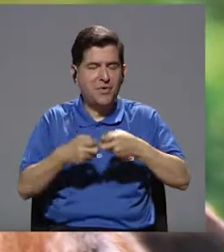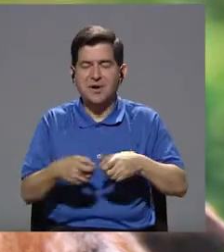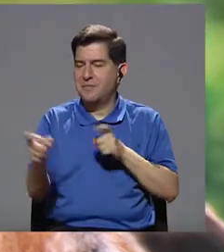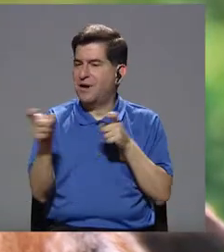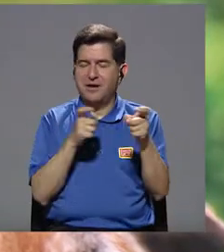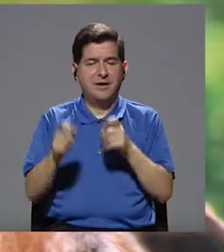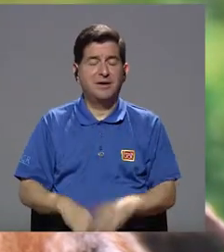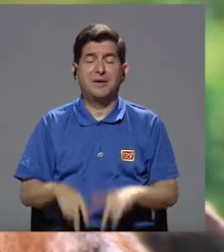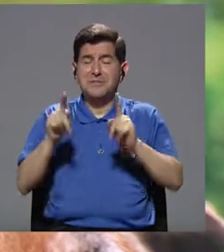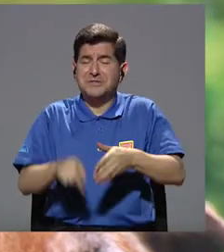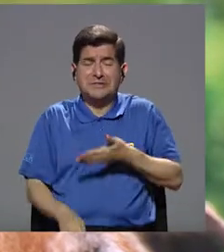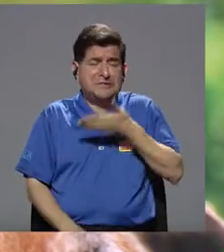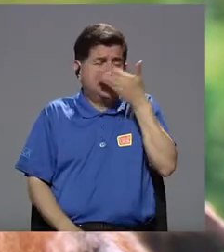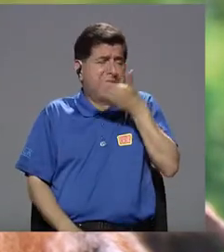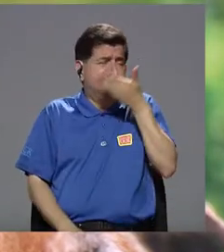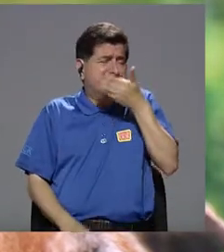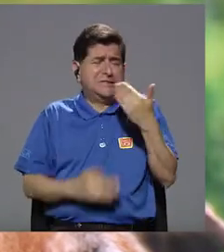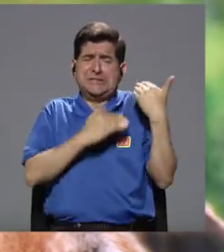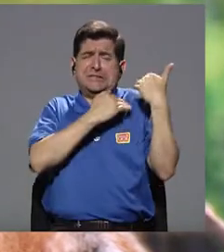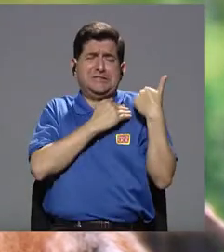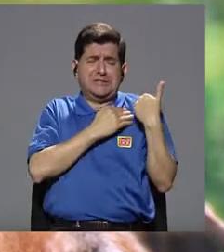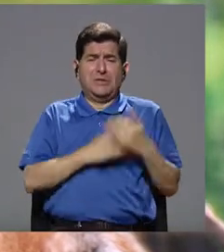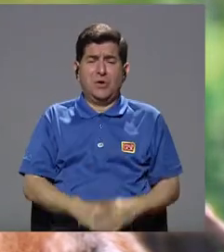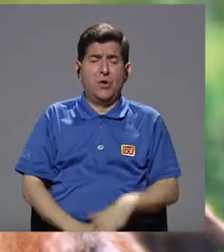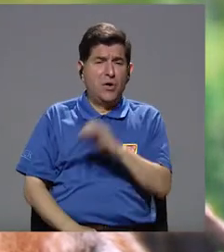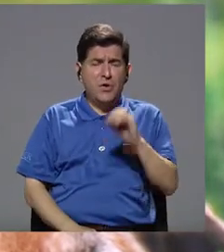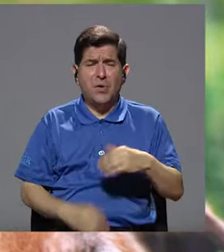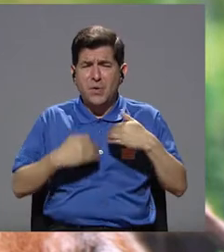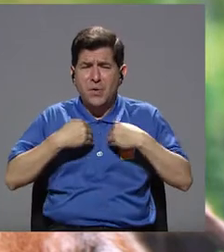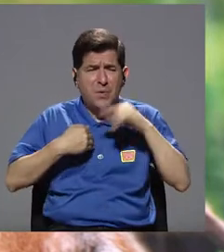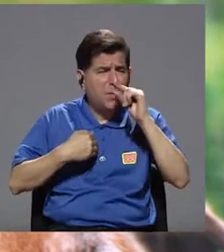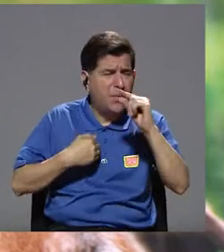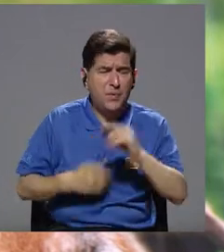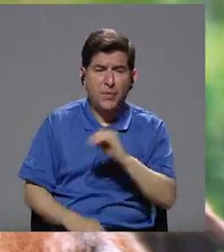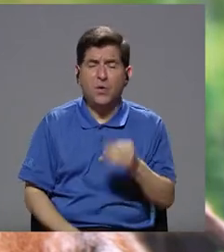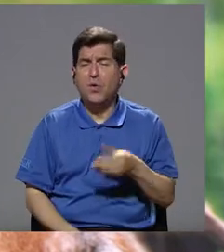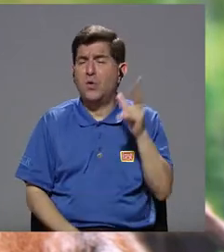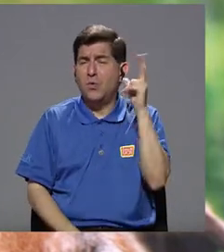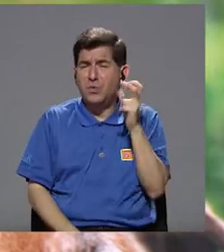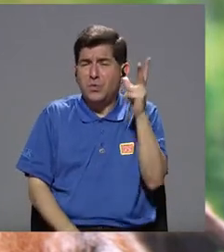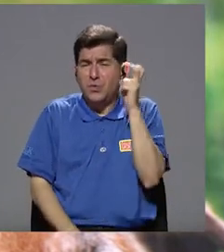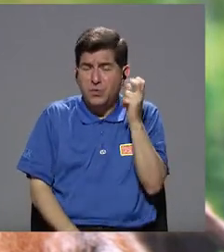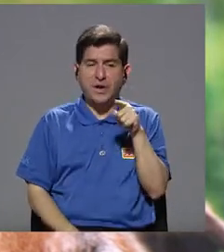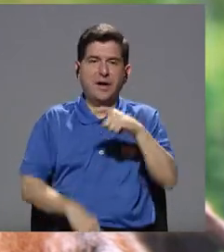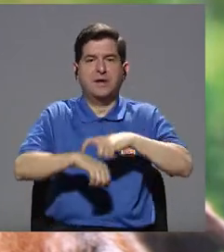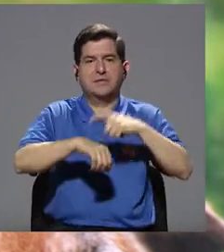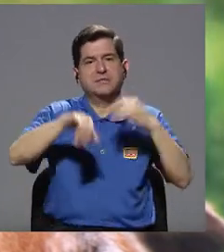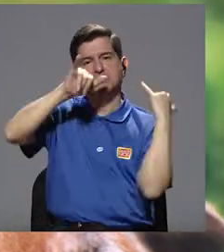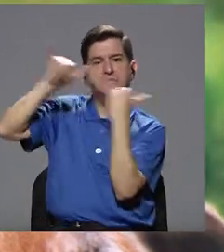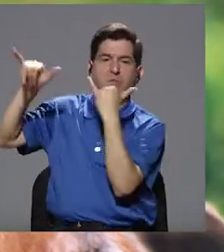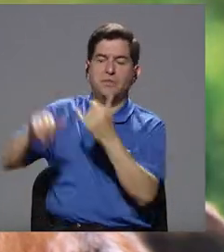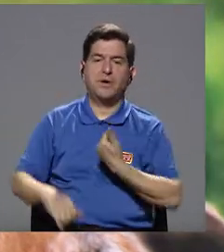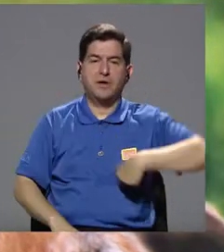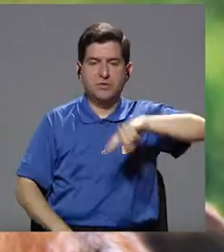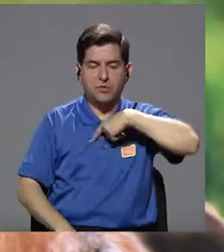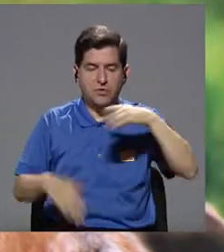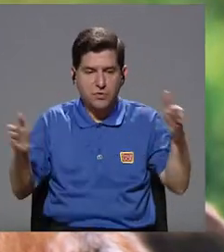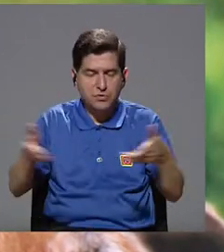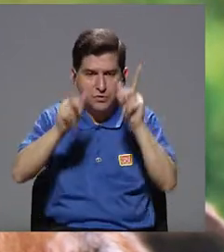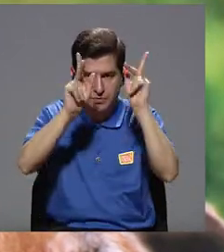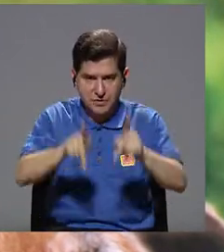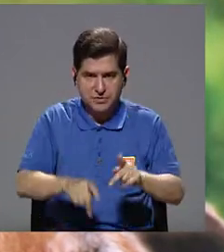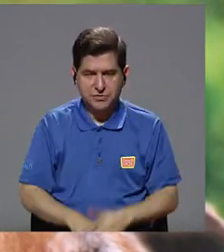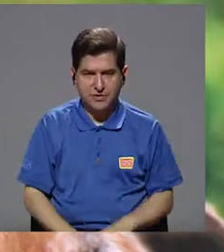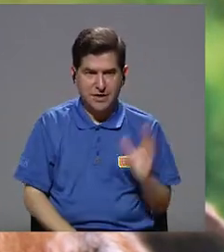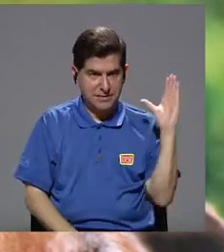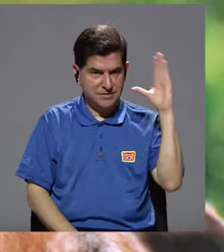no soportan los olores, las pulgas, el ruido de los animales, entonces ahí es cuando ponen las denuncias. Nosotros siempre alentamos a la